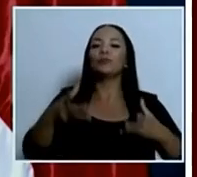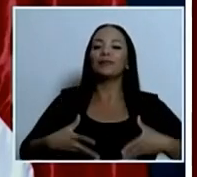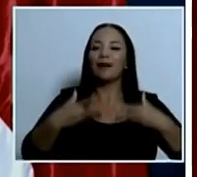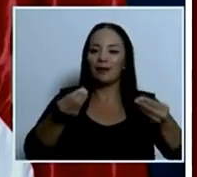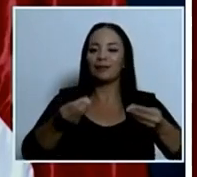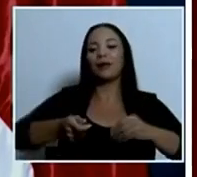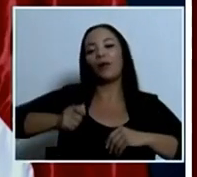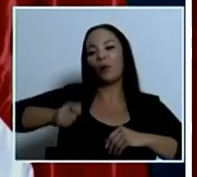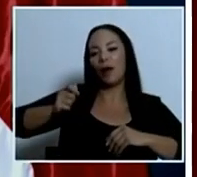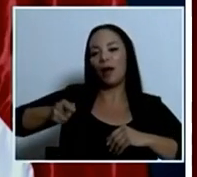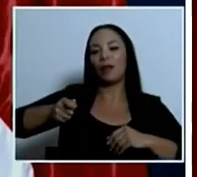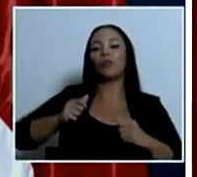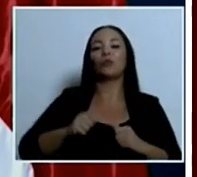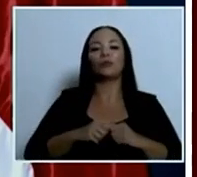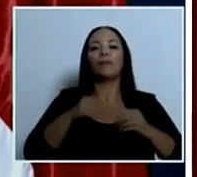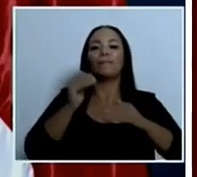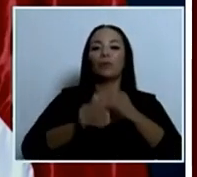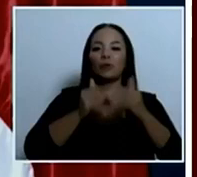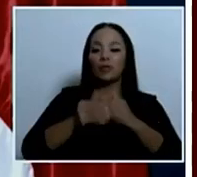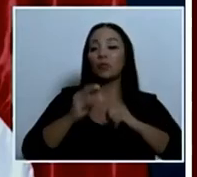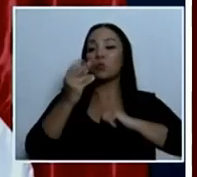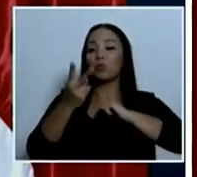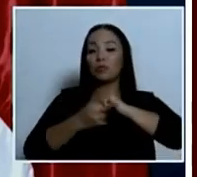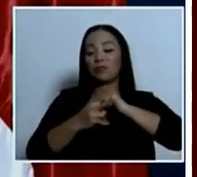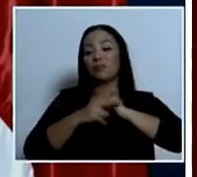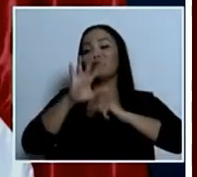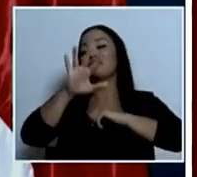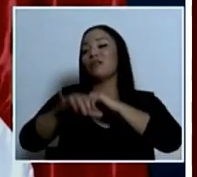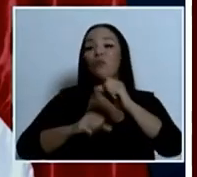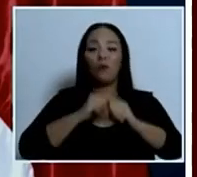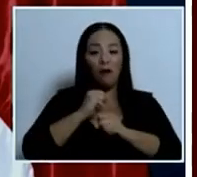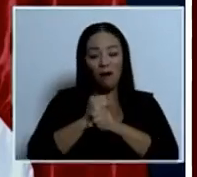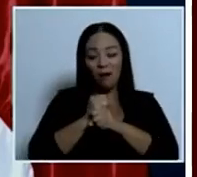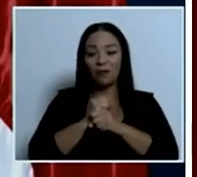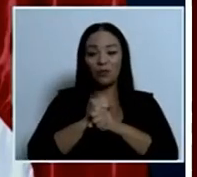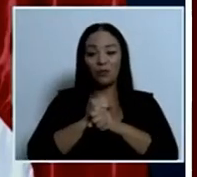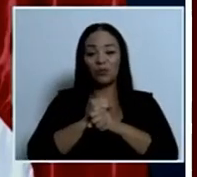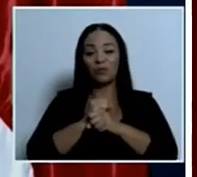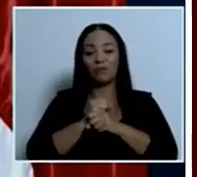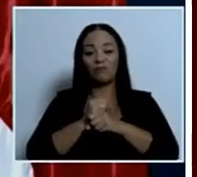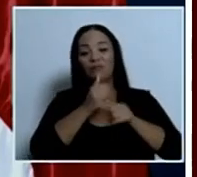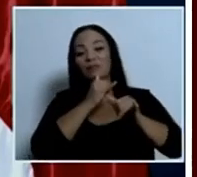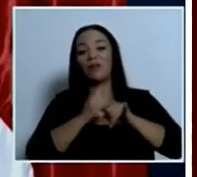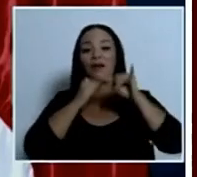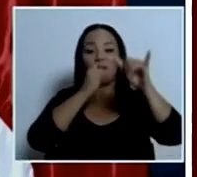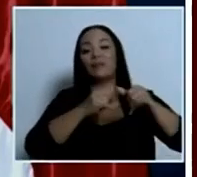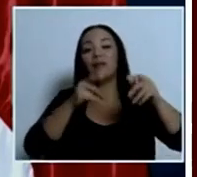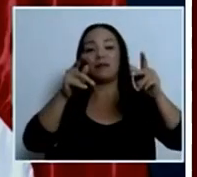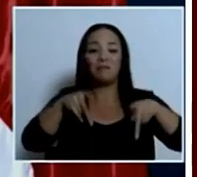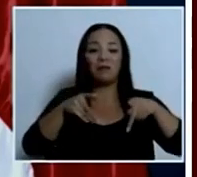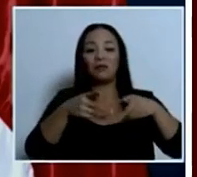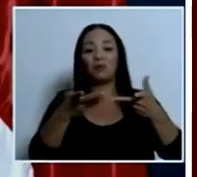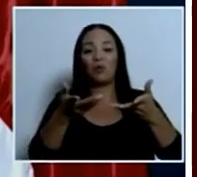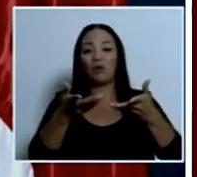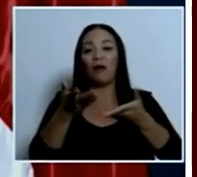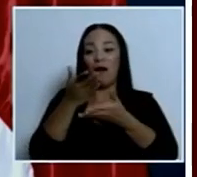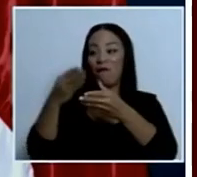y procesos, que en muchos casos tardan cinco años demandar a una persona que le vendió algo chueco a uno,